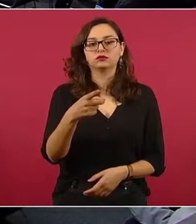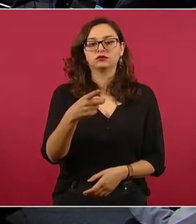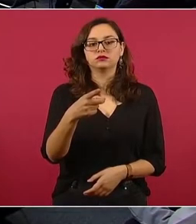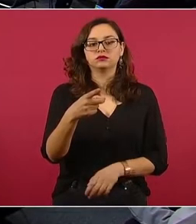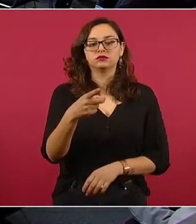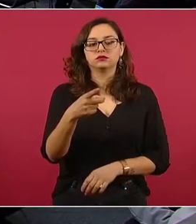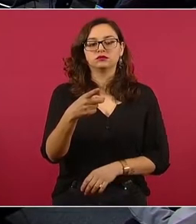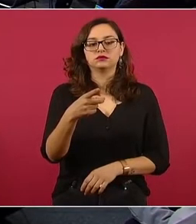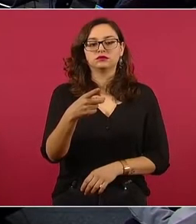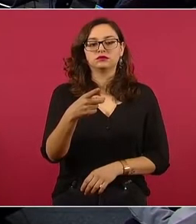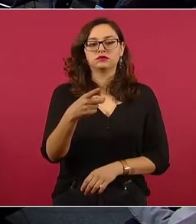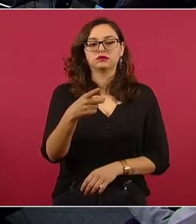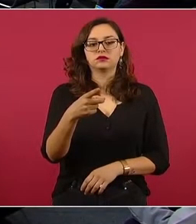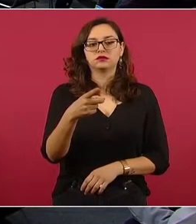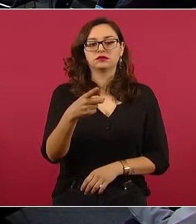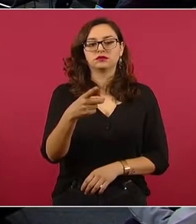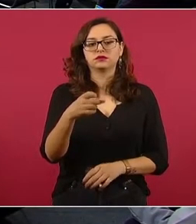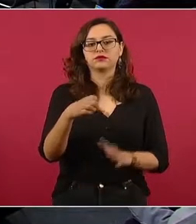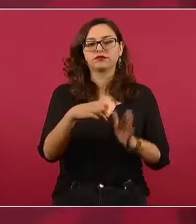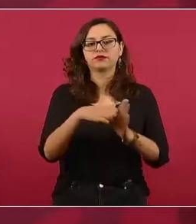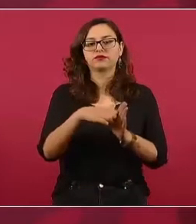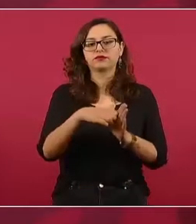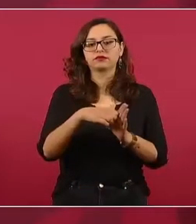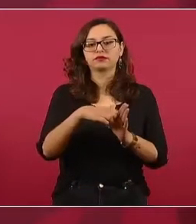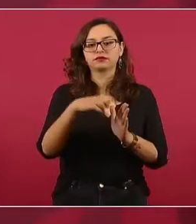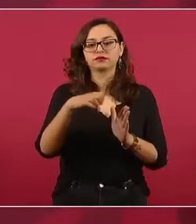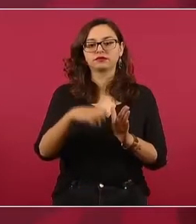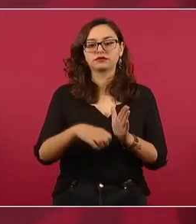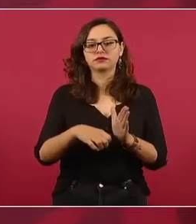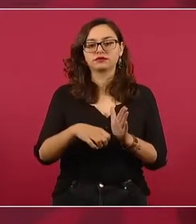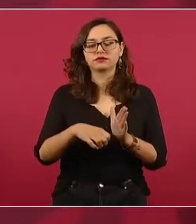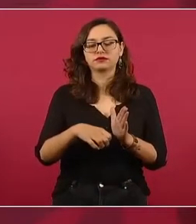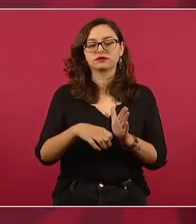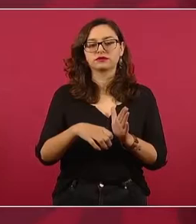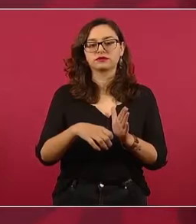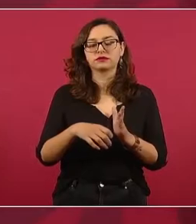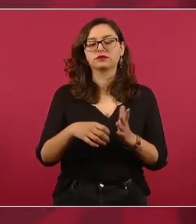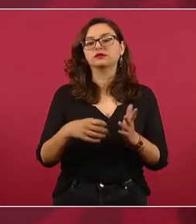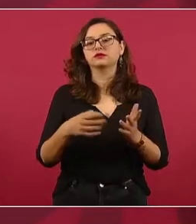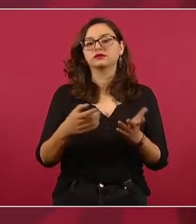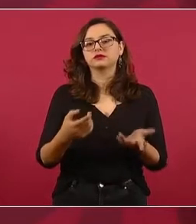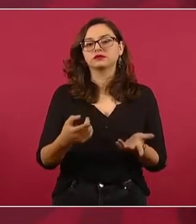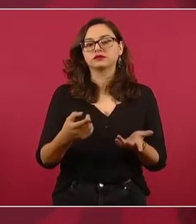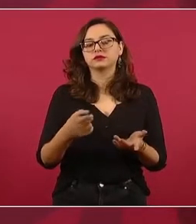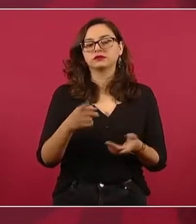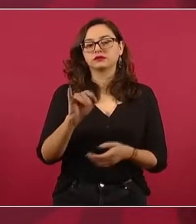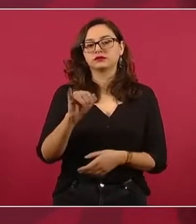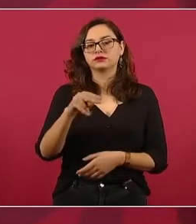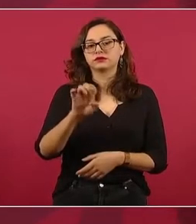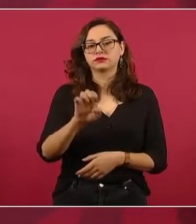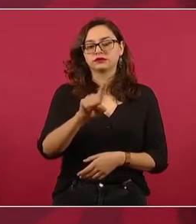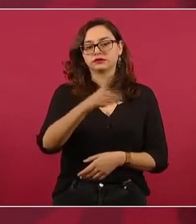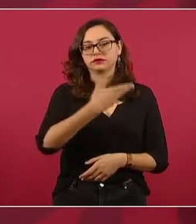cómo el actual presidente del INE